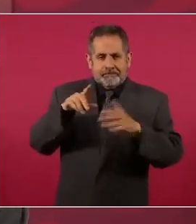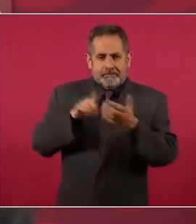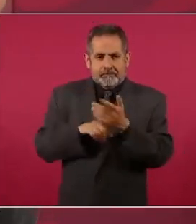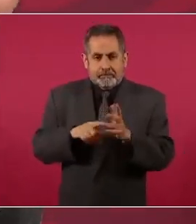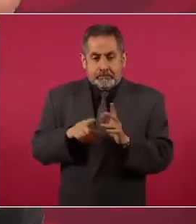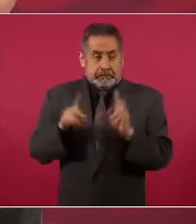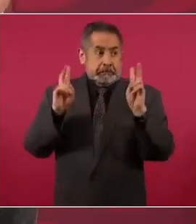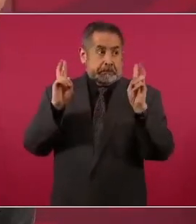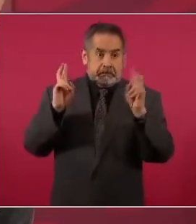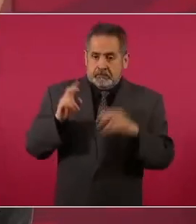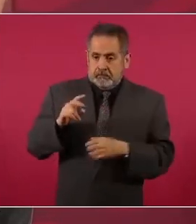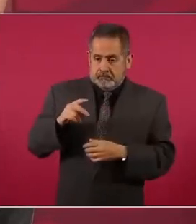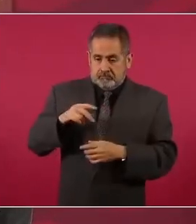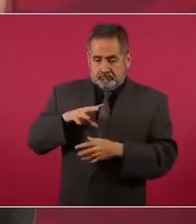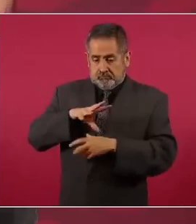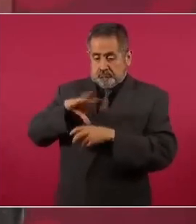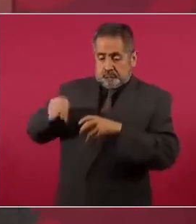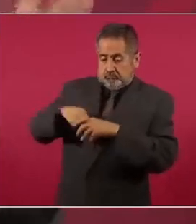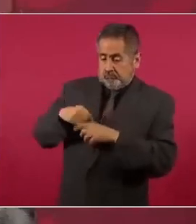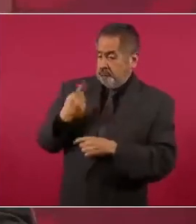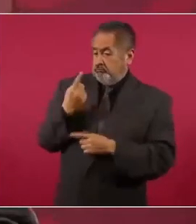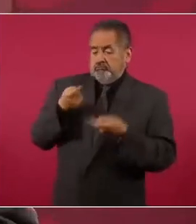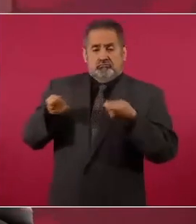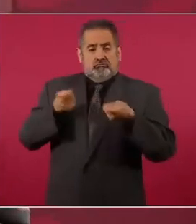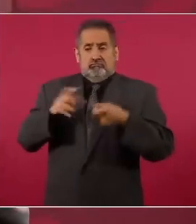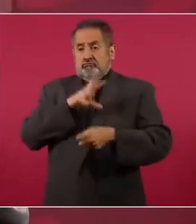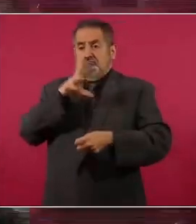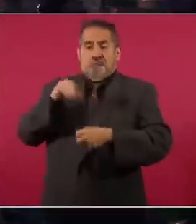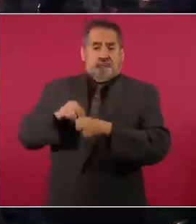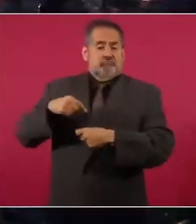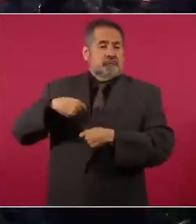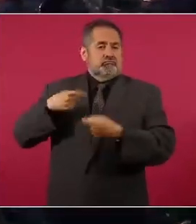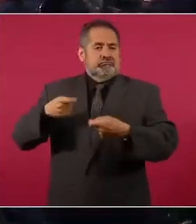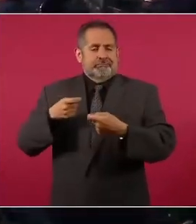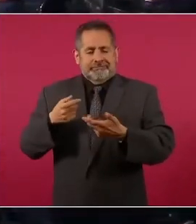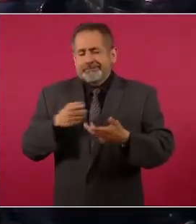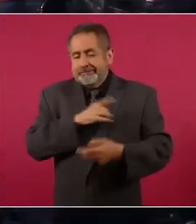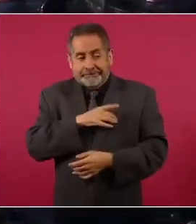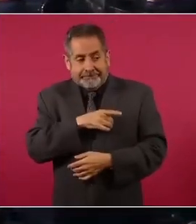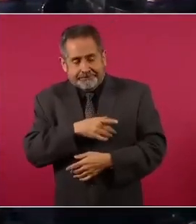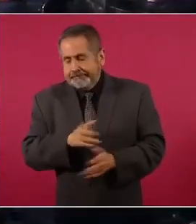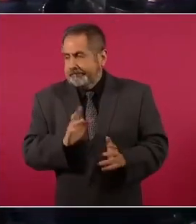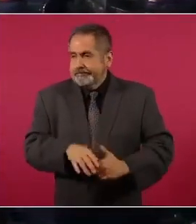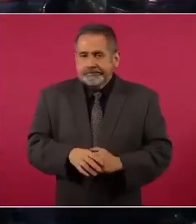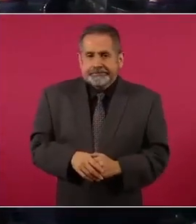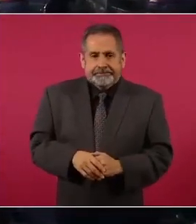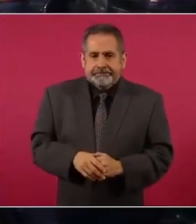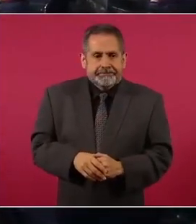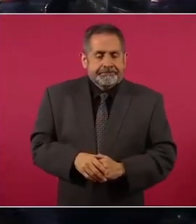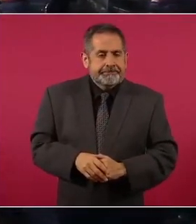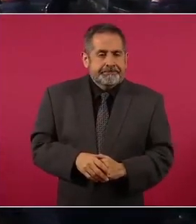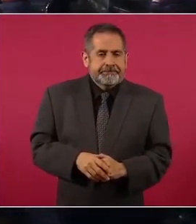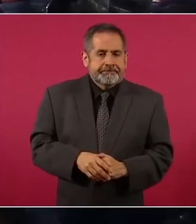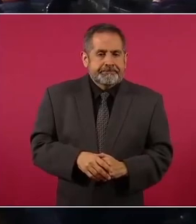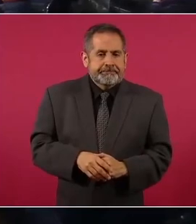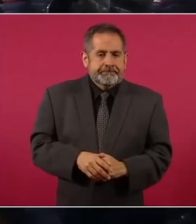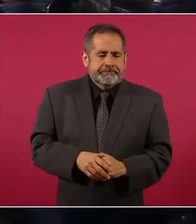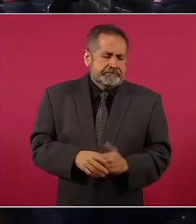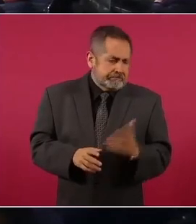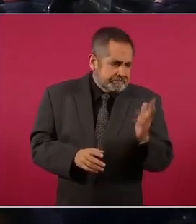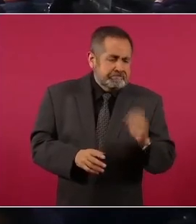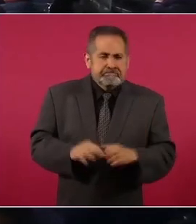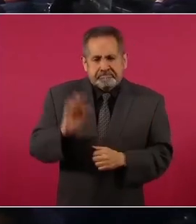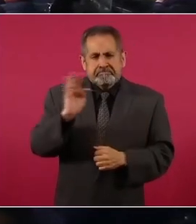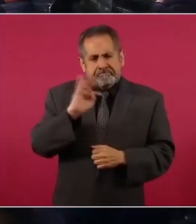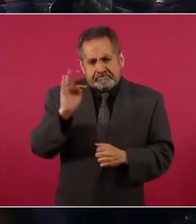poder absoluto, eso puede pasar